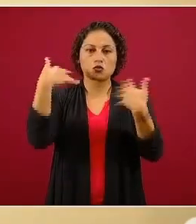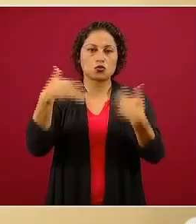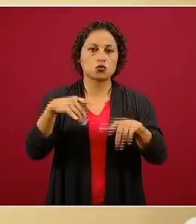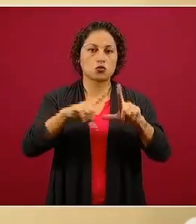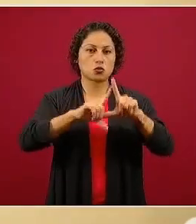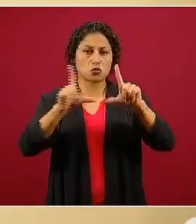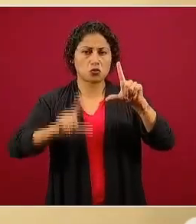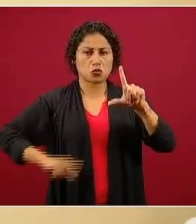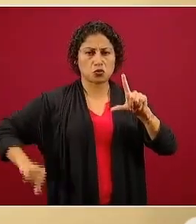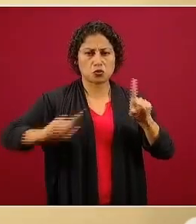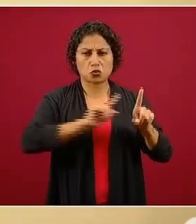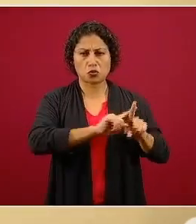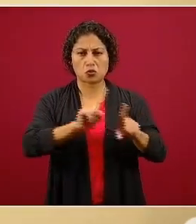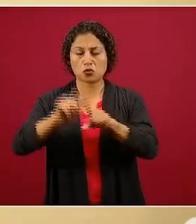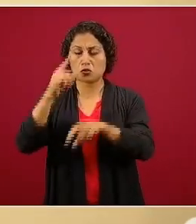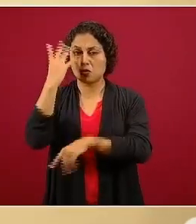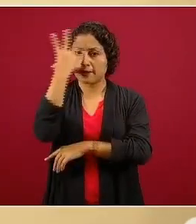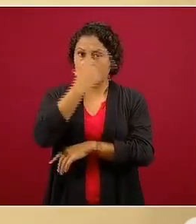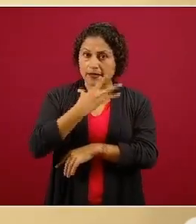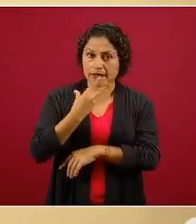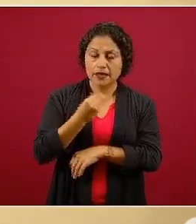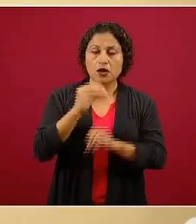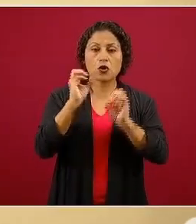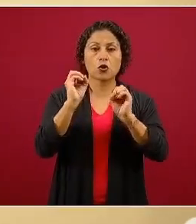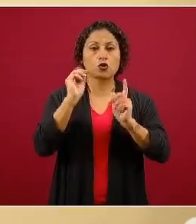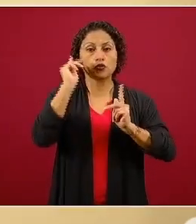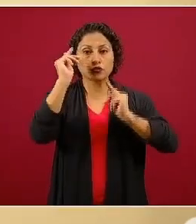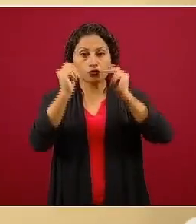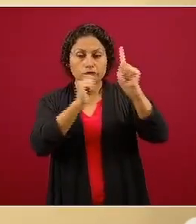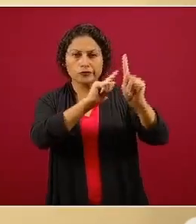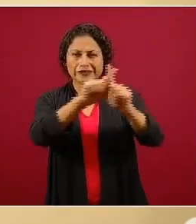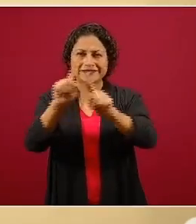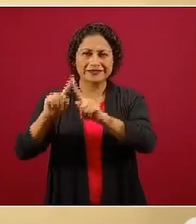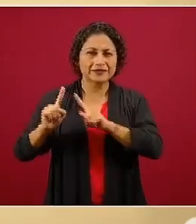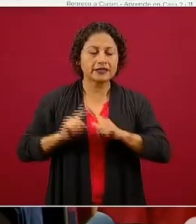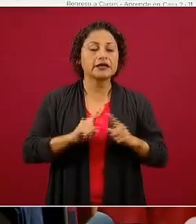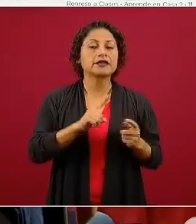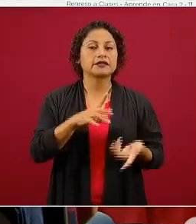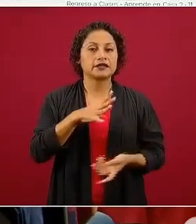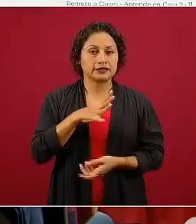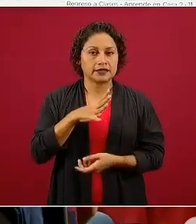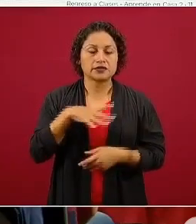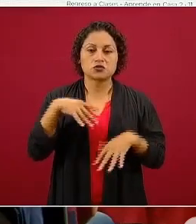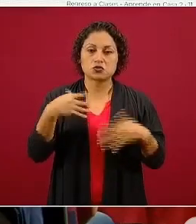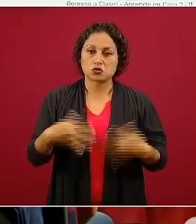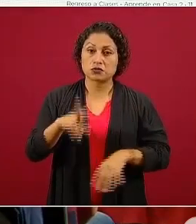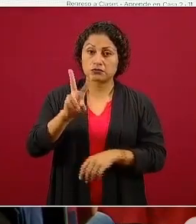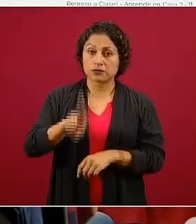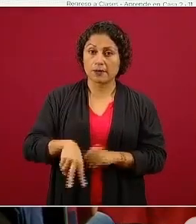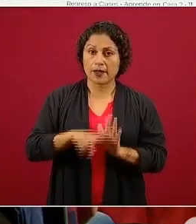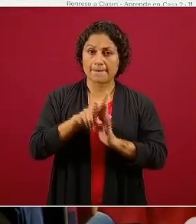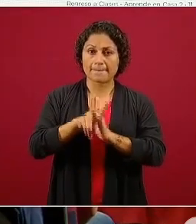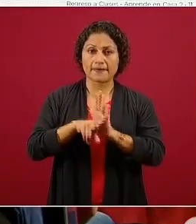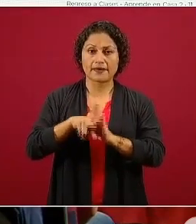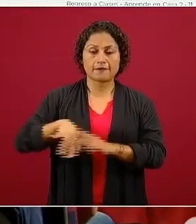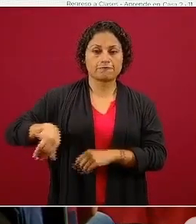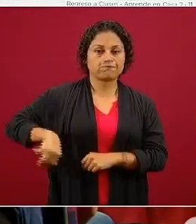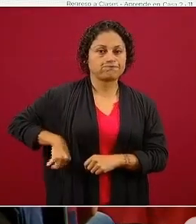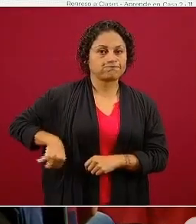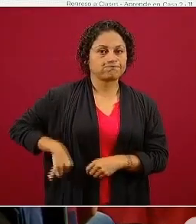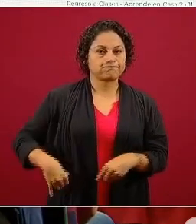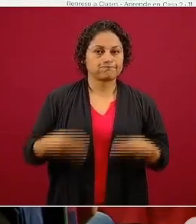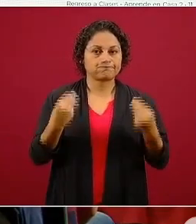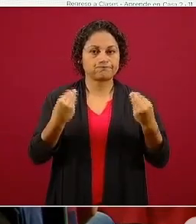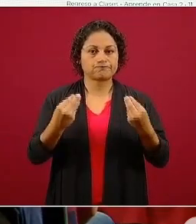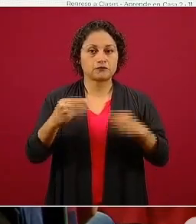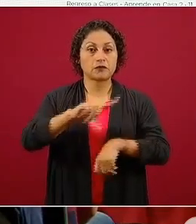históricos, y todo lo atractivo de cada uno de nuestros estados. Va a ser una barra muy interesante. Y en la tarde, nos vamos por